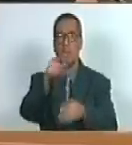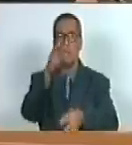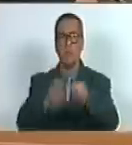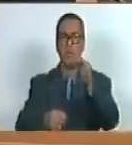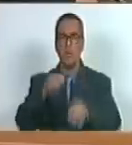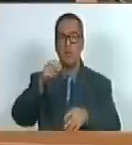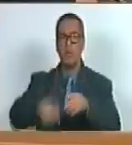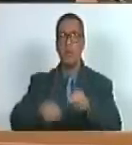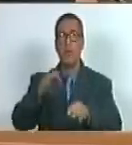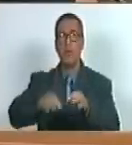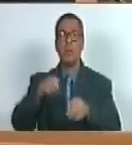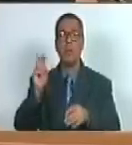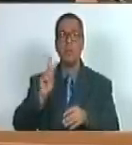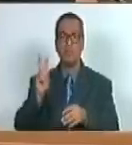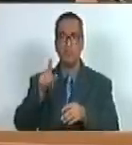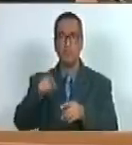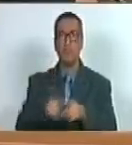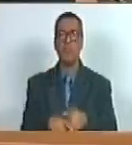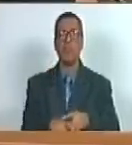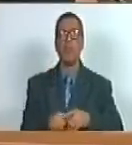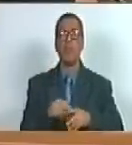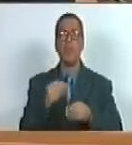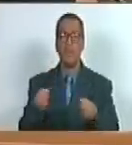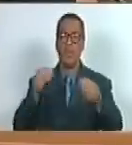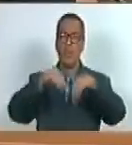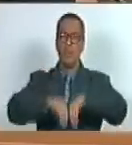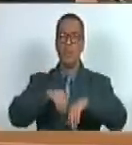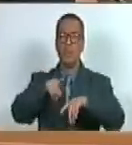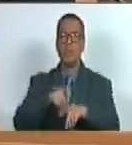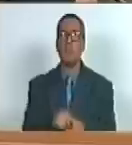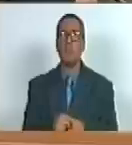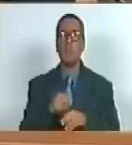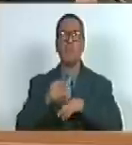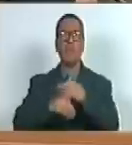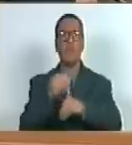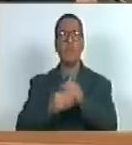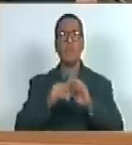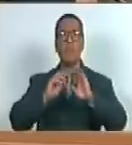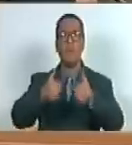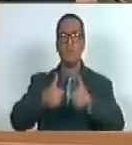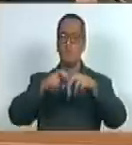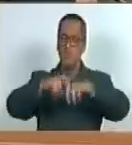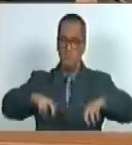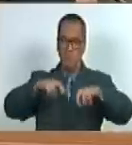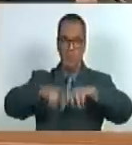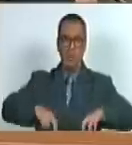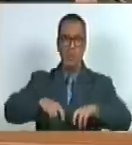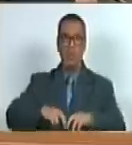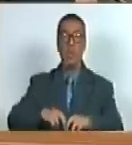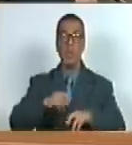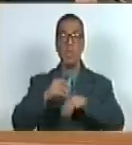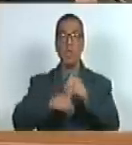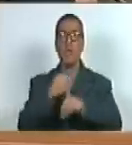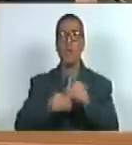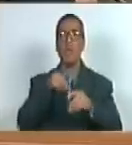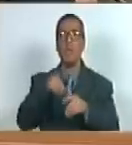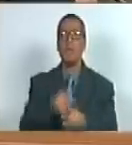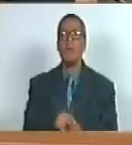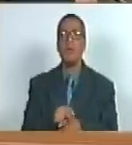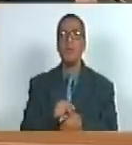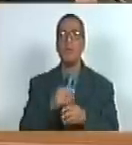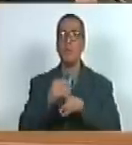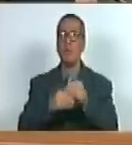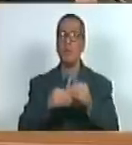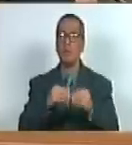Fiscalía General de la República el referido acuerdo a los fines de iniciar las investigaciones penales correspondientes en el